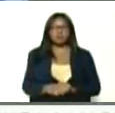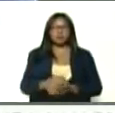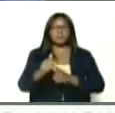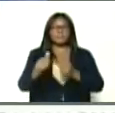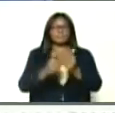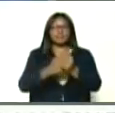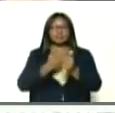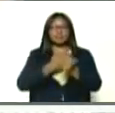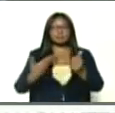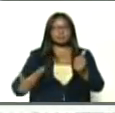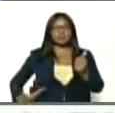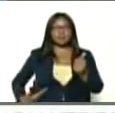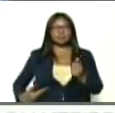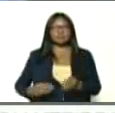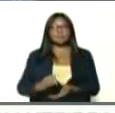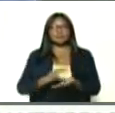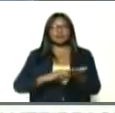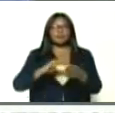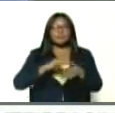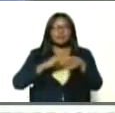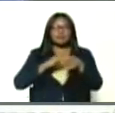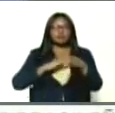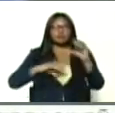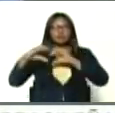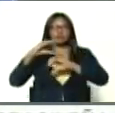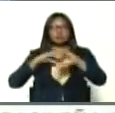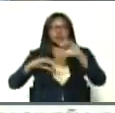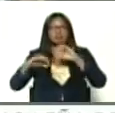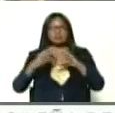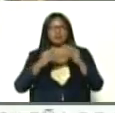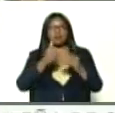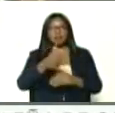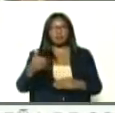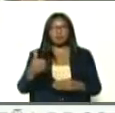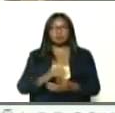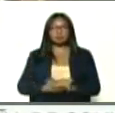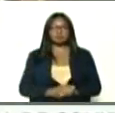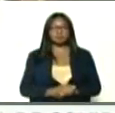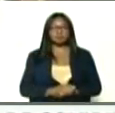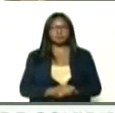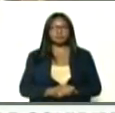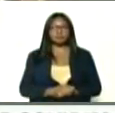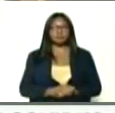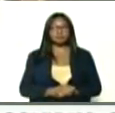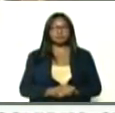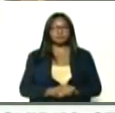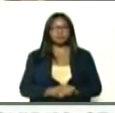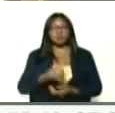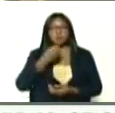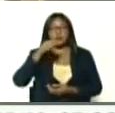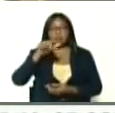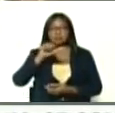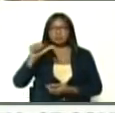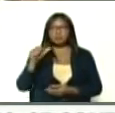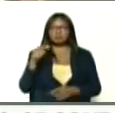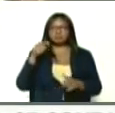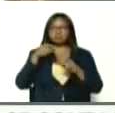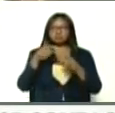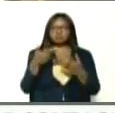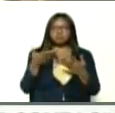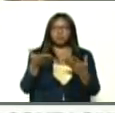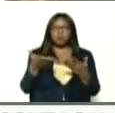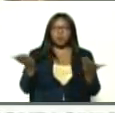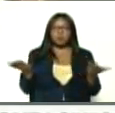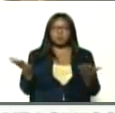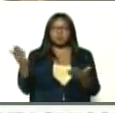vicepresidenta, ministra de ciencia, Julito, bueno, esta semana, cuando es que llega, la soberana,